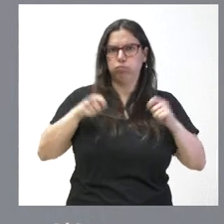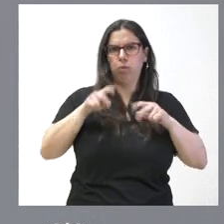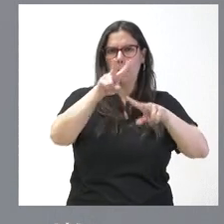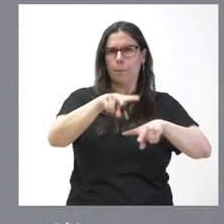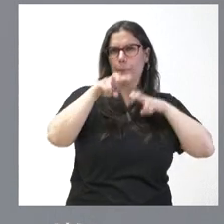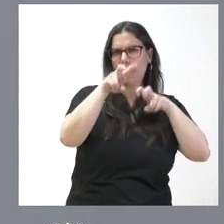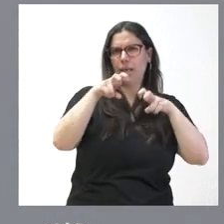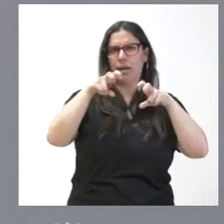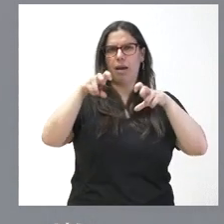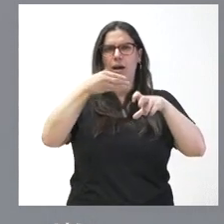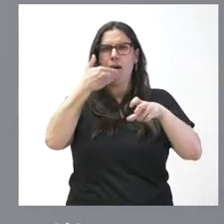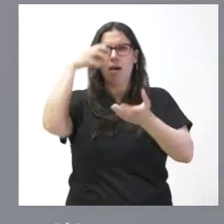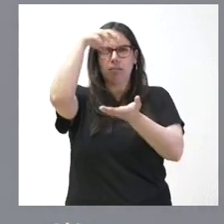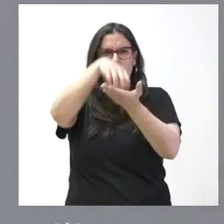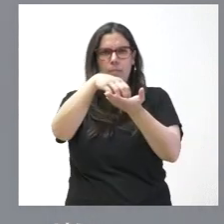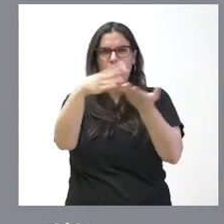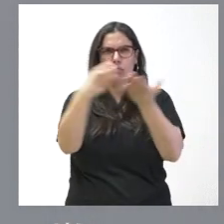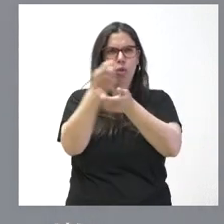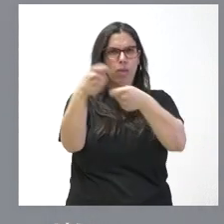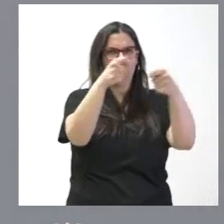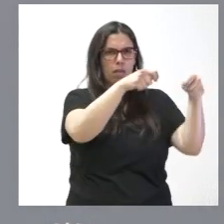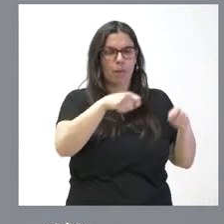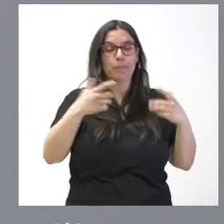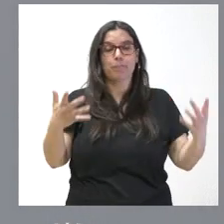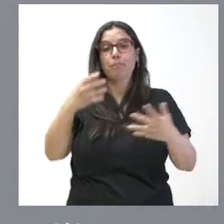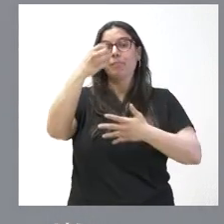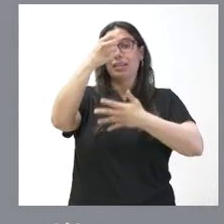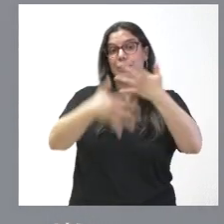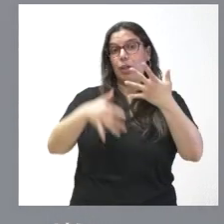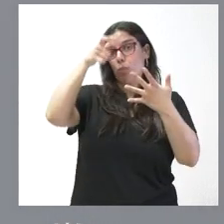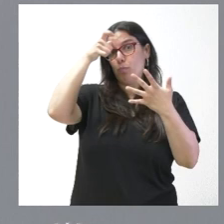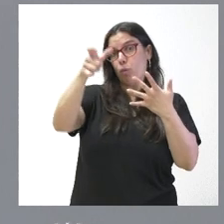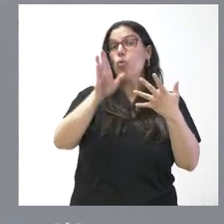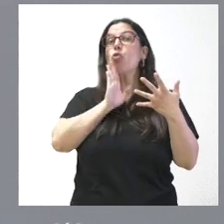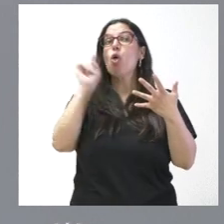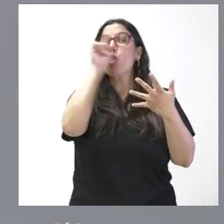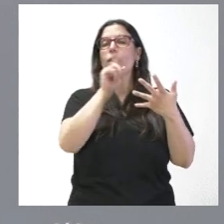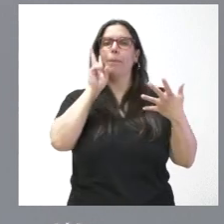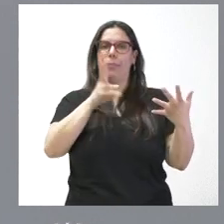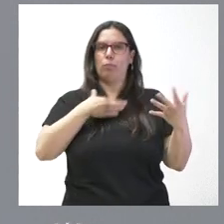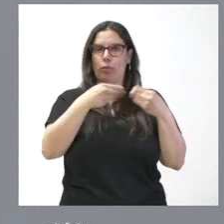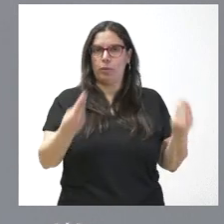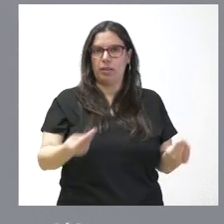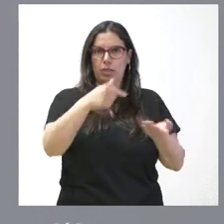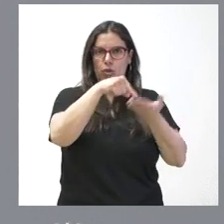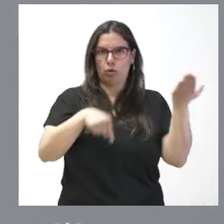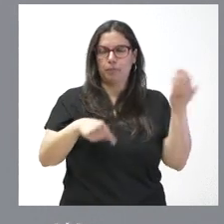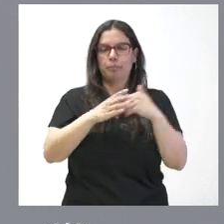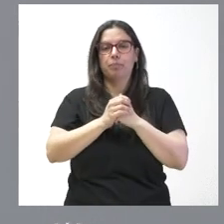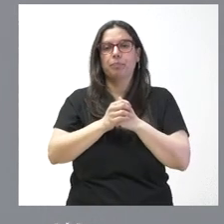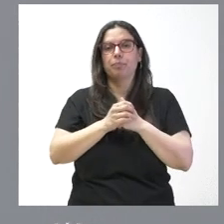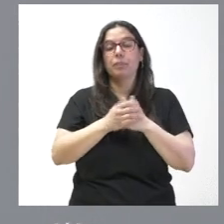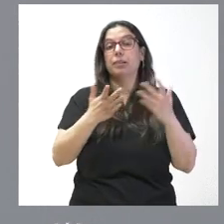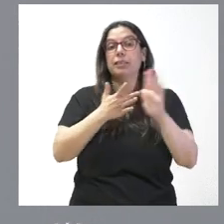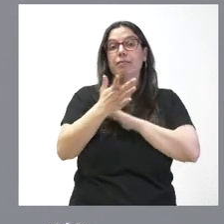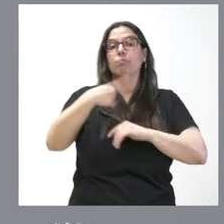y de las térmicas en nuestra comunidad autónoma. El listado de los municipios lo tienen ustedes en la documentación y con esto lo